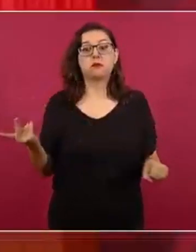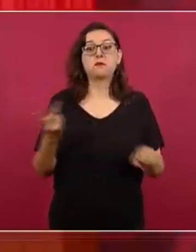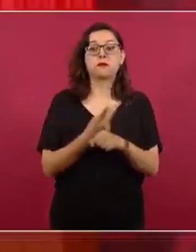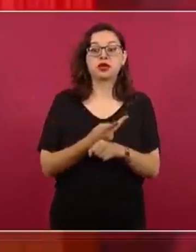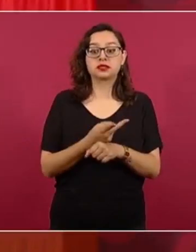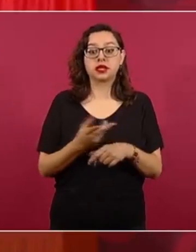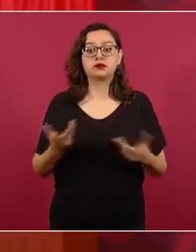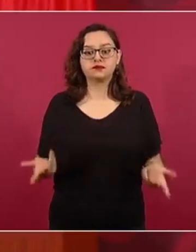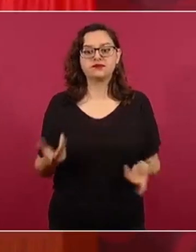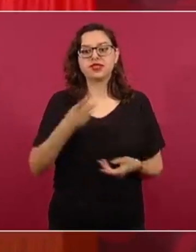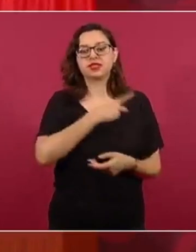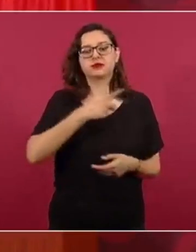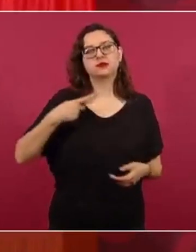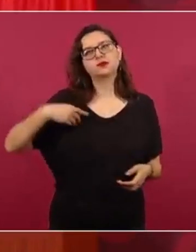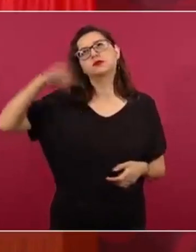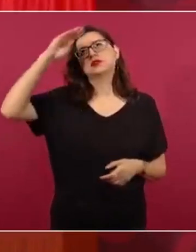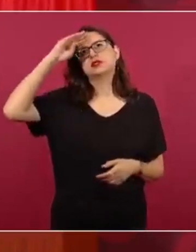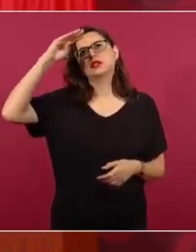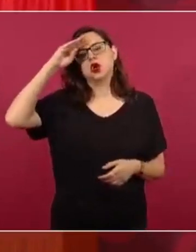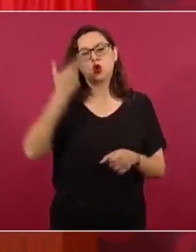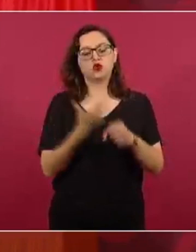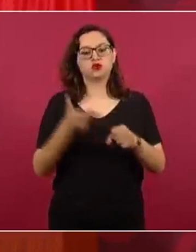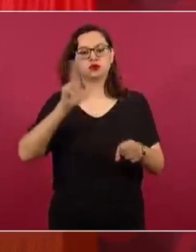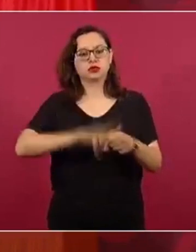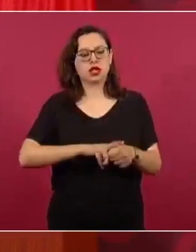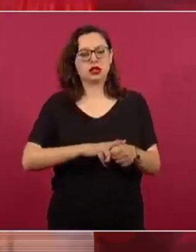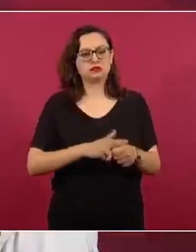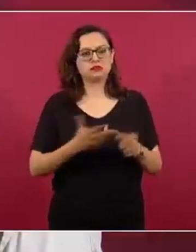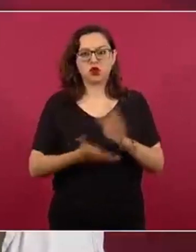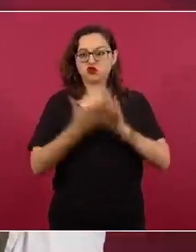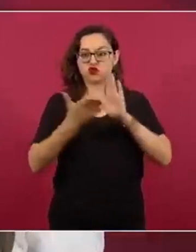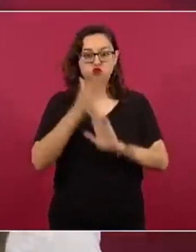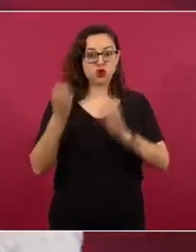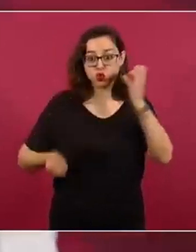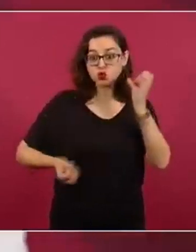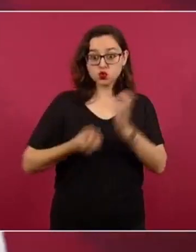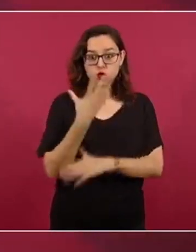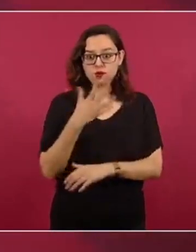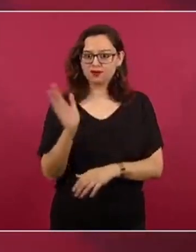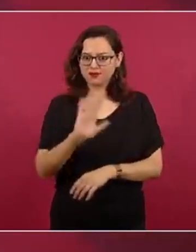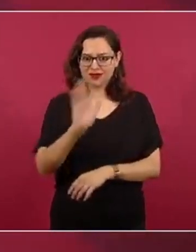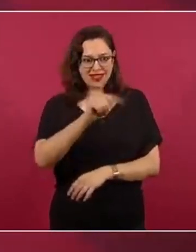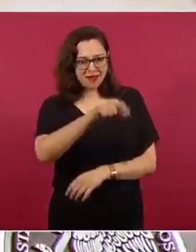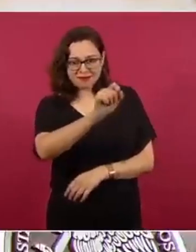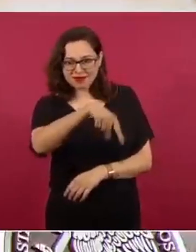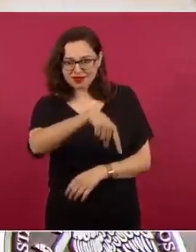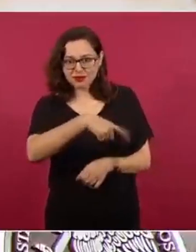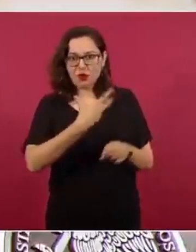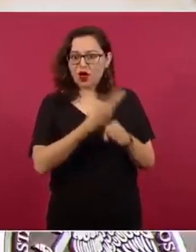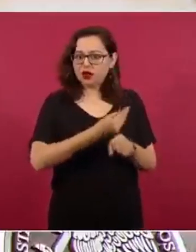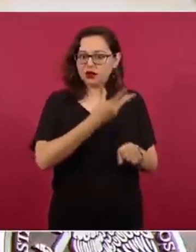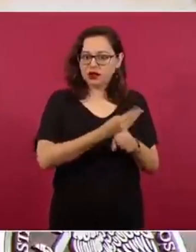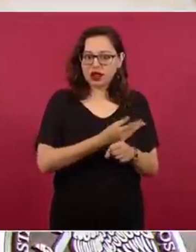construyendo más hospitales. Muchos hospitales tienen buena capacidad en el mundo y en nuestro país. Hay hospitales que tienen